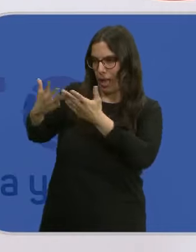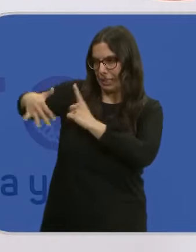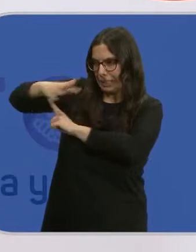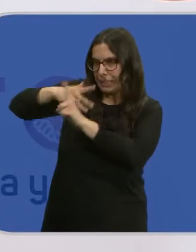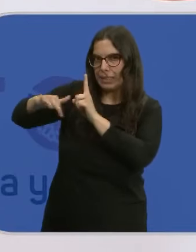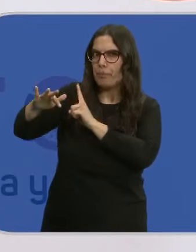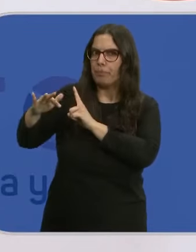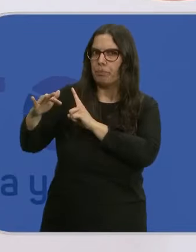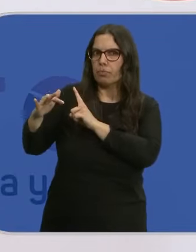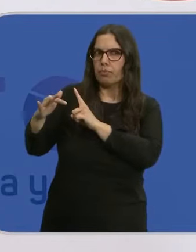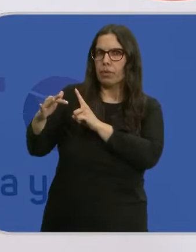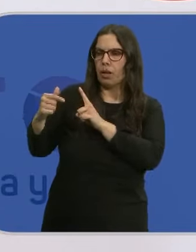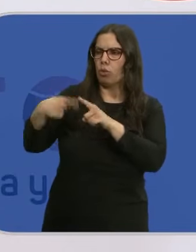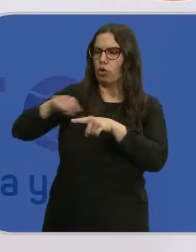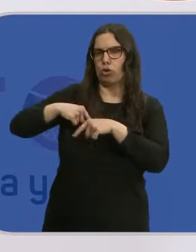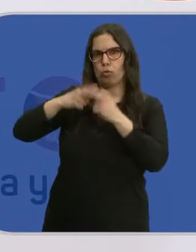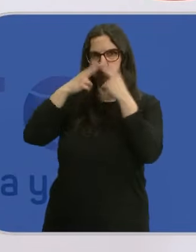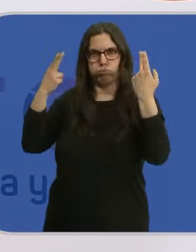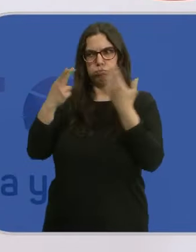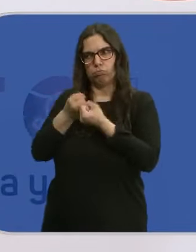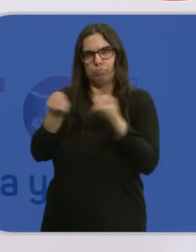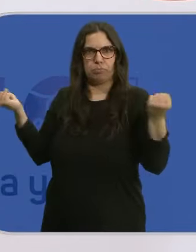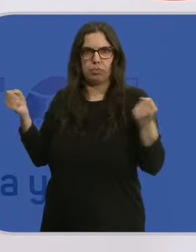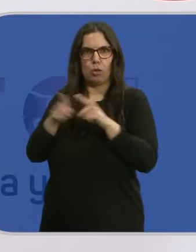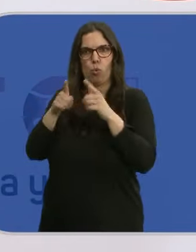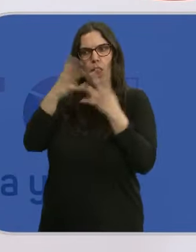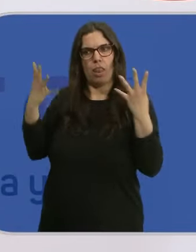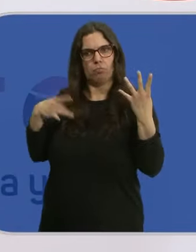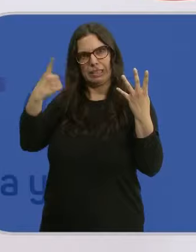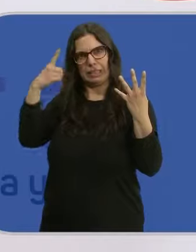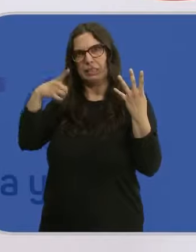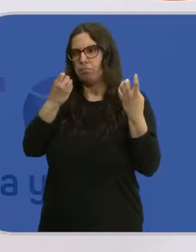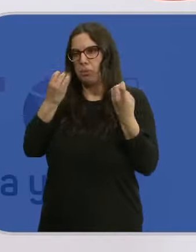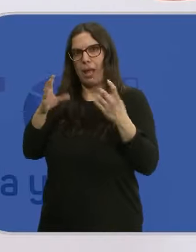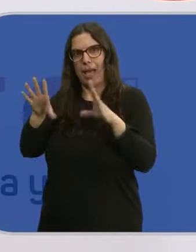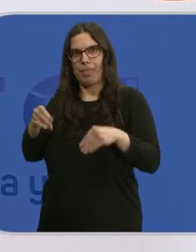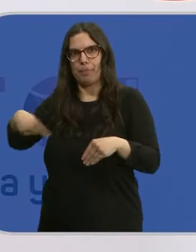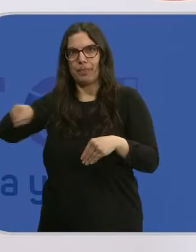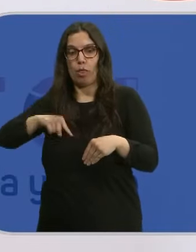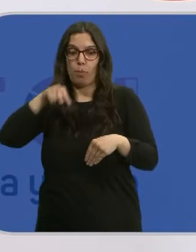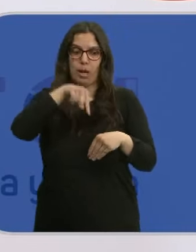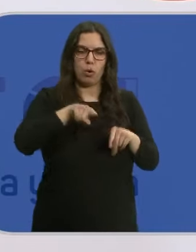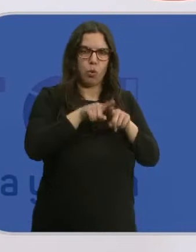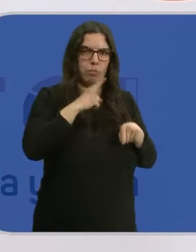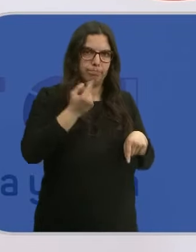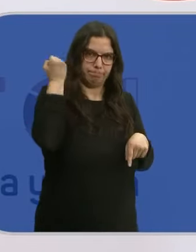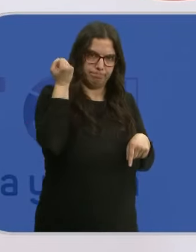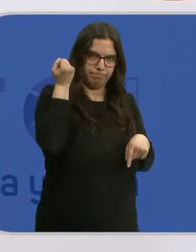fuera del armario, por decirlo de esta manera, volvemos al armario en el trabajo.